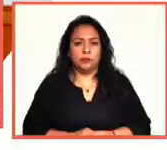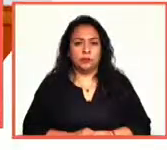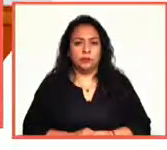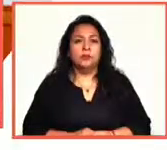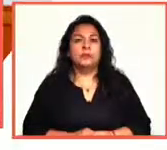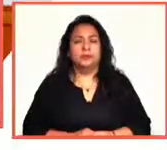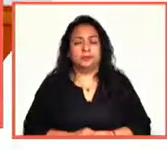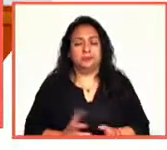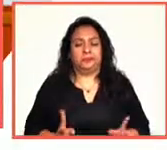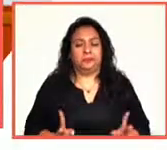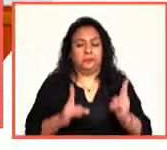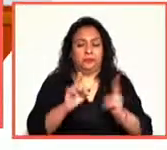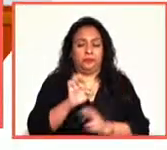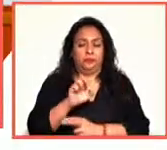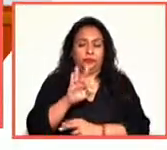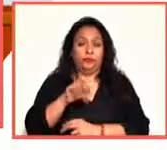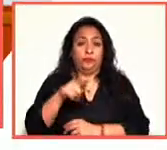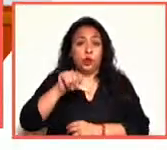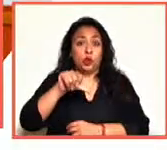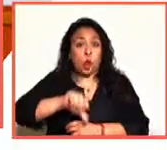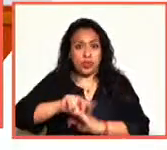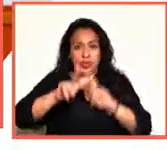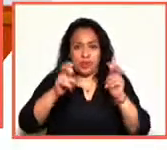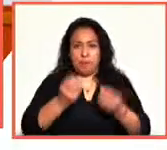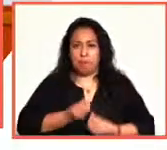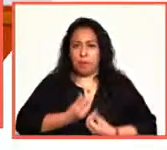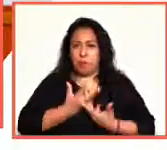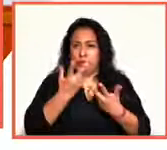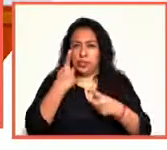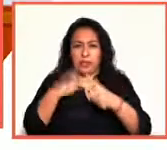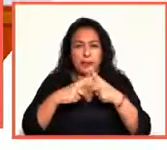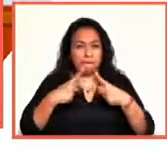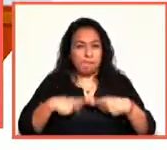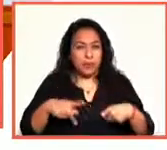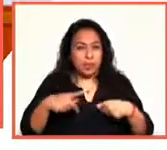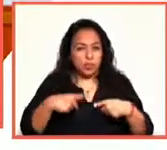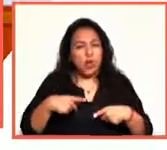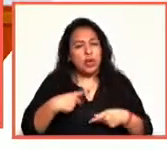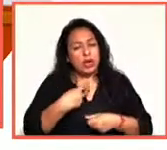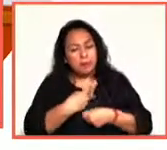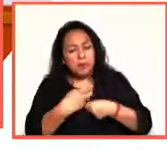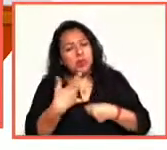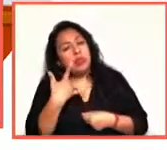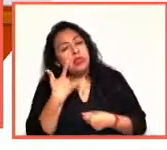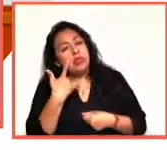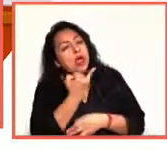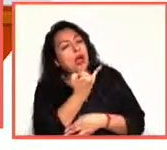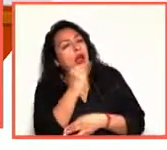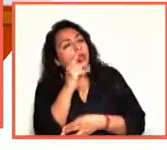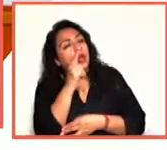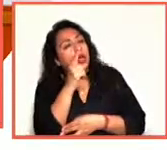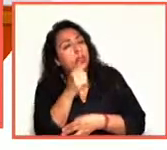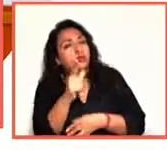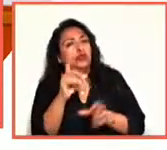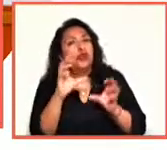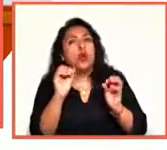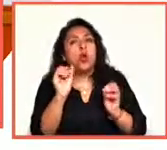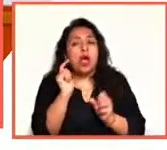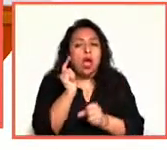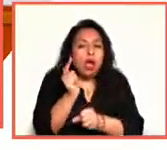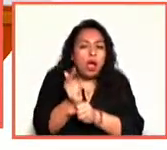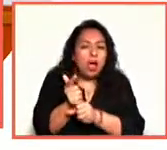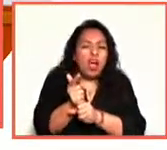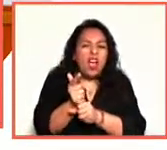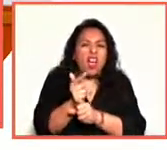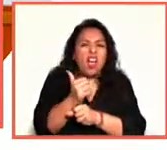Enfoque se viste de poesía esta noche con un personaje que igual nos ha invitado a contemplar el jardín de la luz o a descubrir la mancha